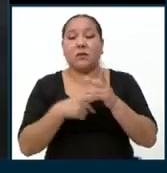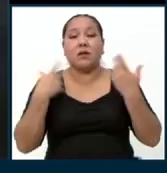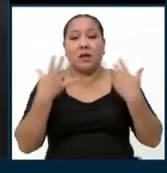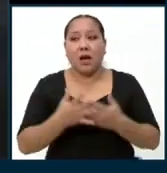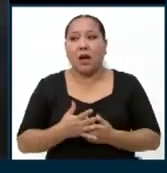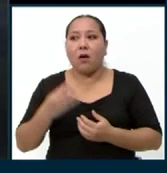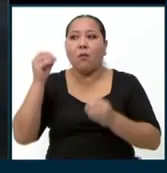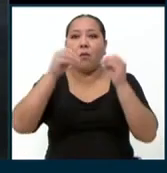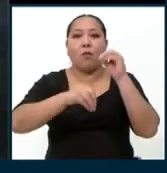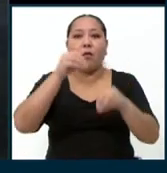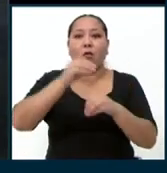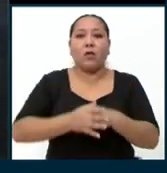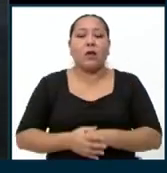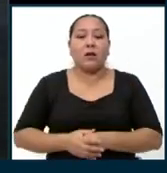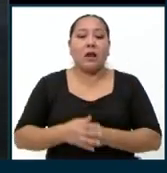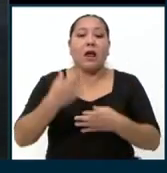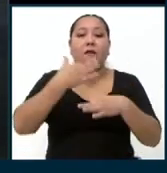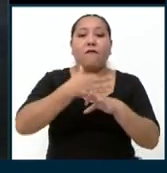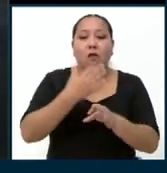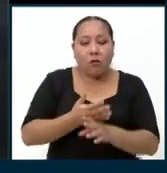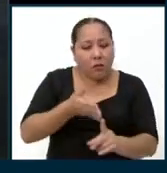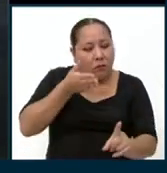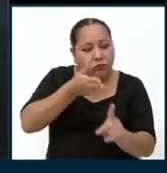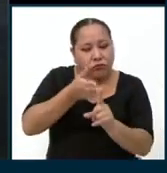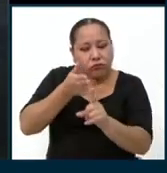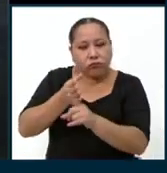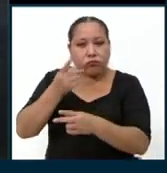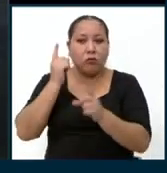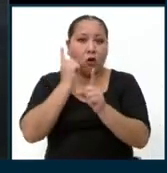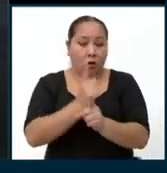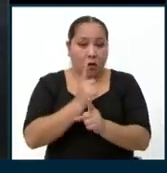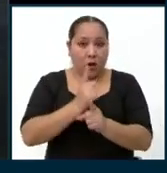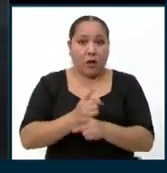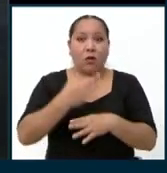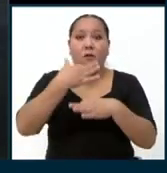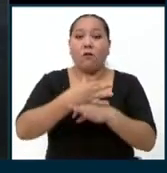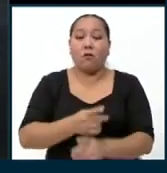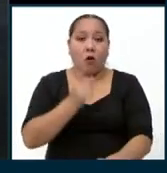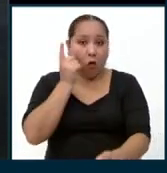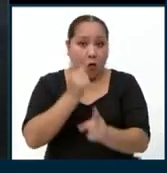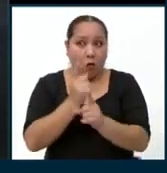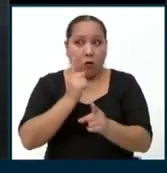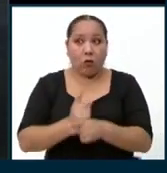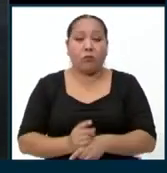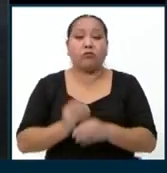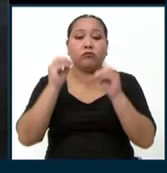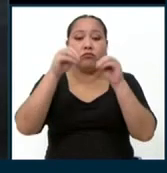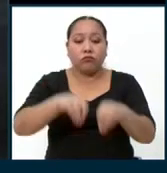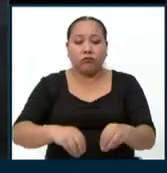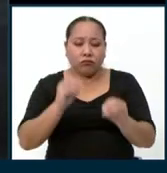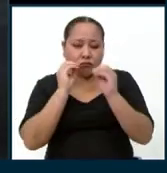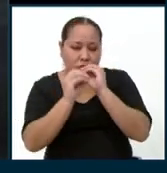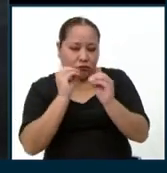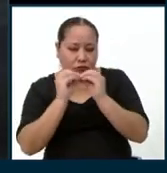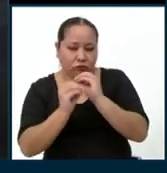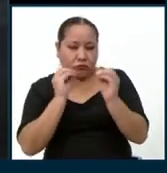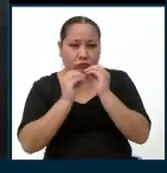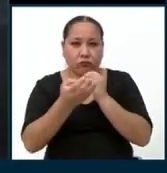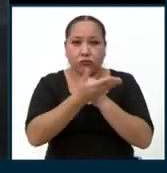tema con unas herramientas apropiadas, con un sistema apropiado, con la digitalización del sistema, de los